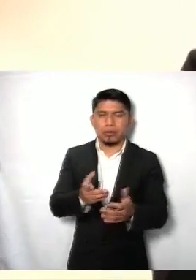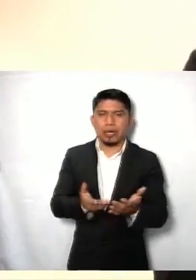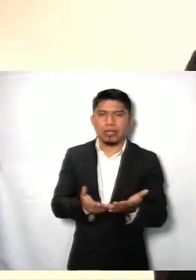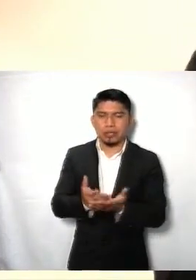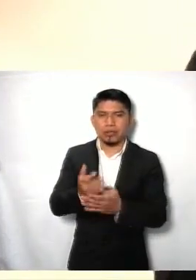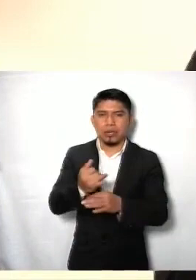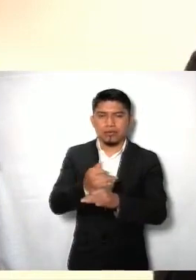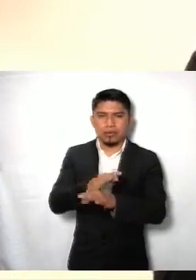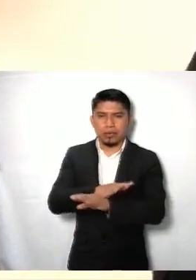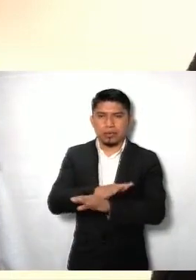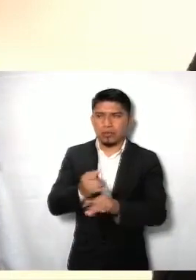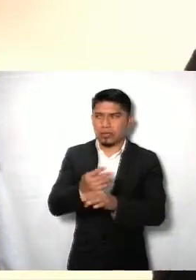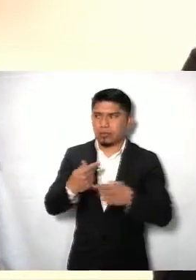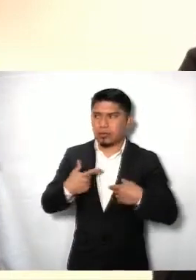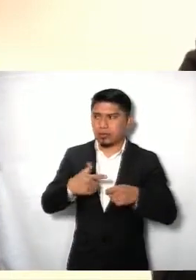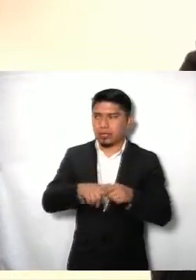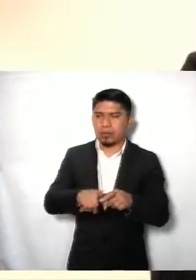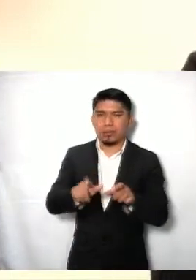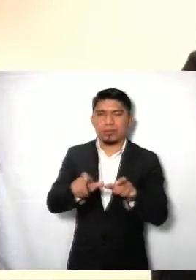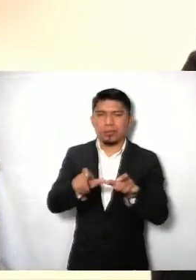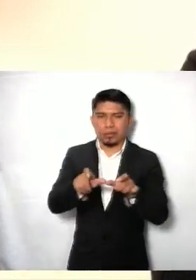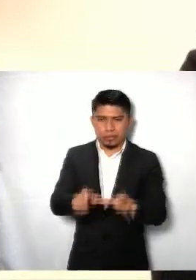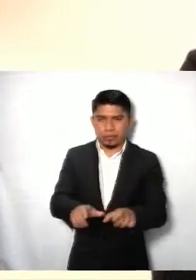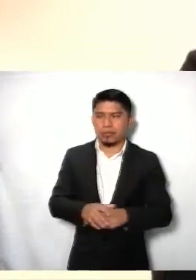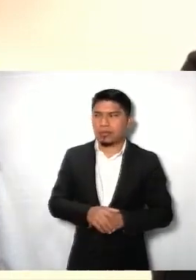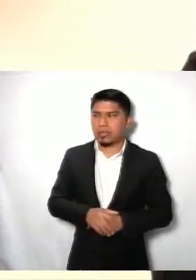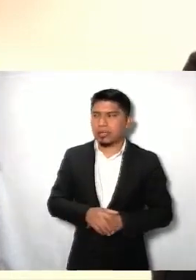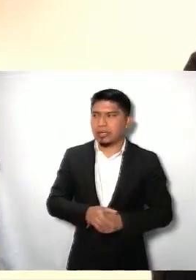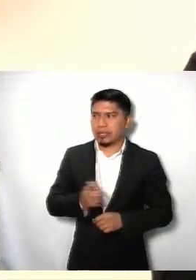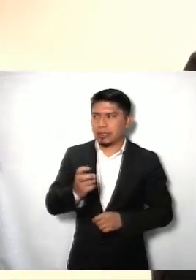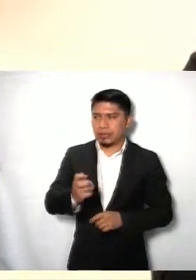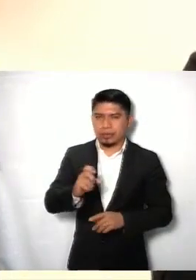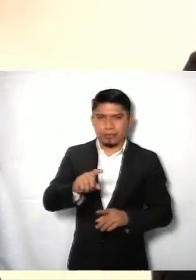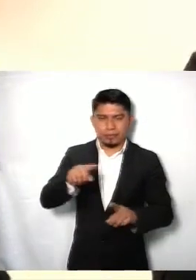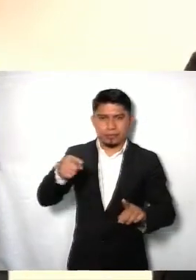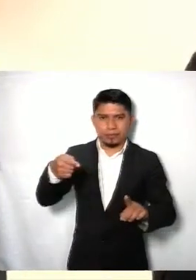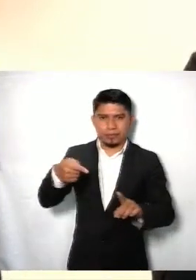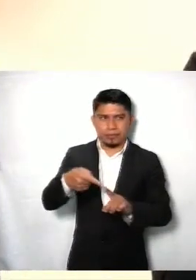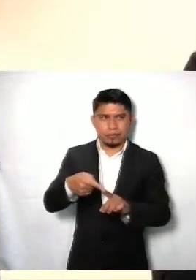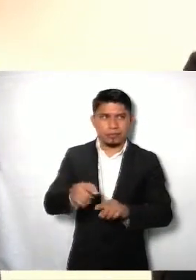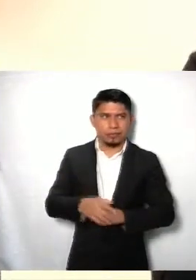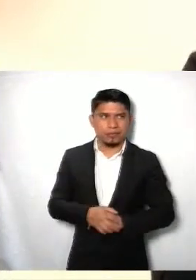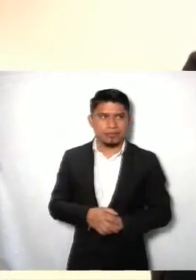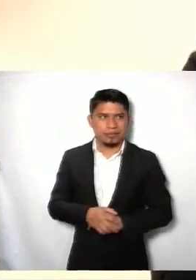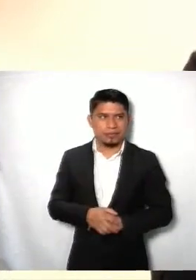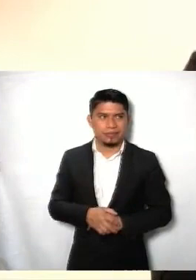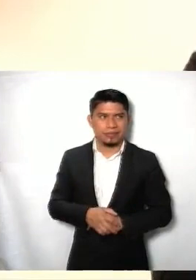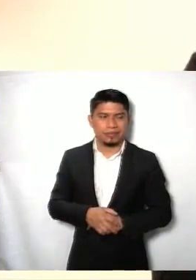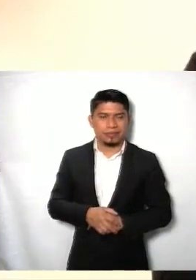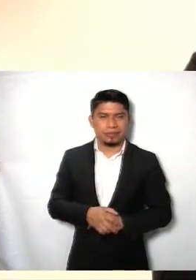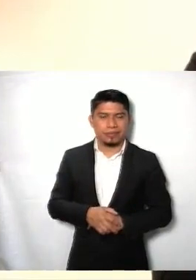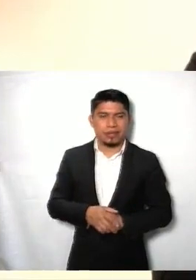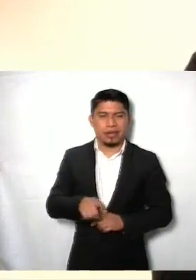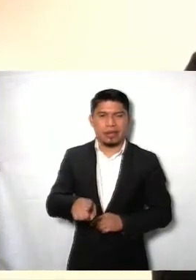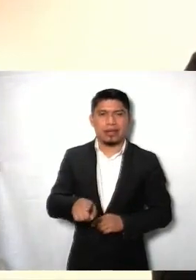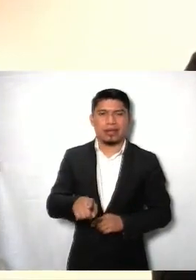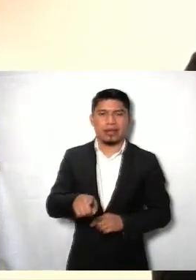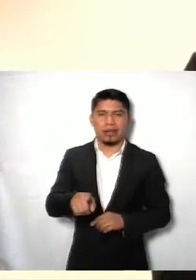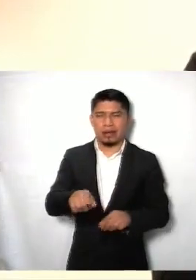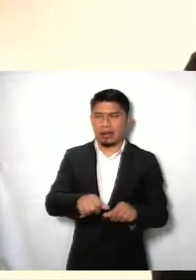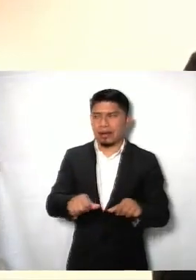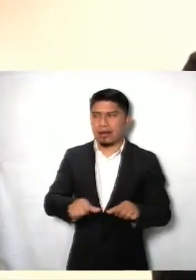que es el acceso a la información y la protección de los datos personales. Y en ese sentido, creo que, digamos, la